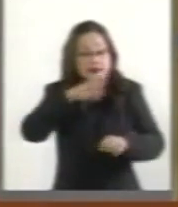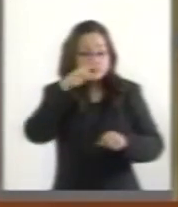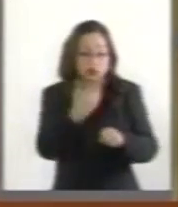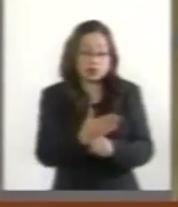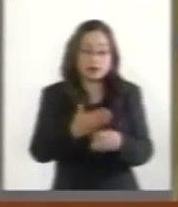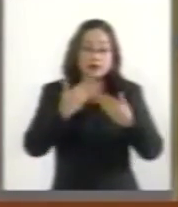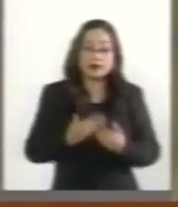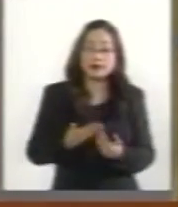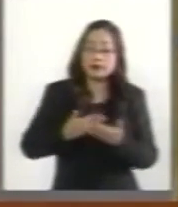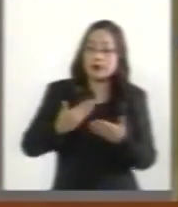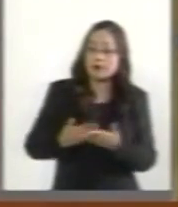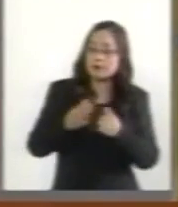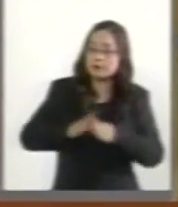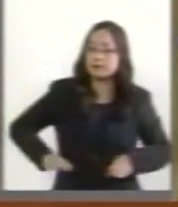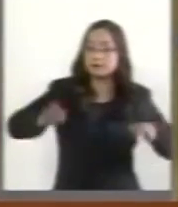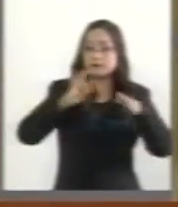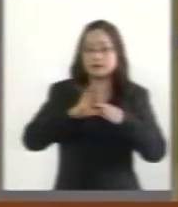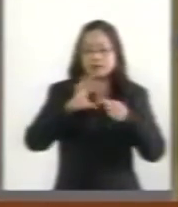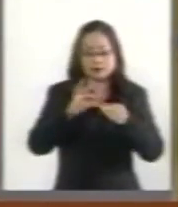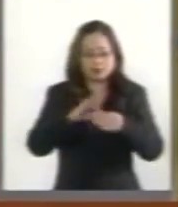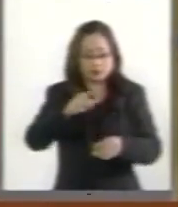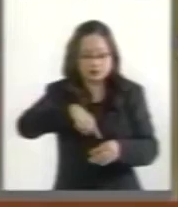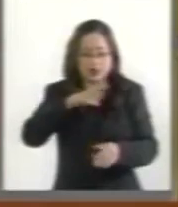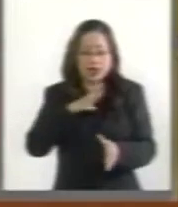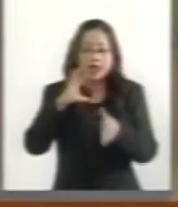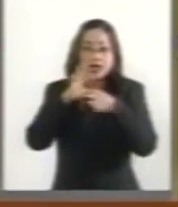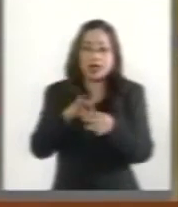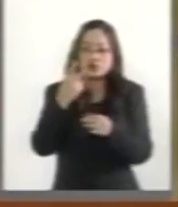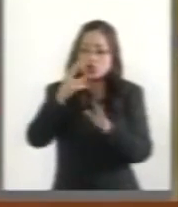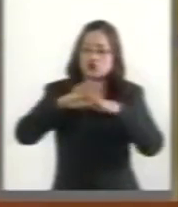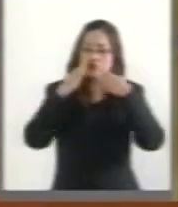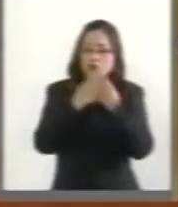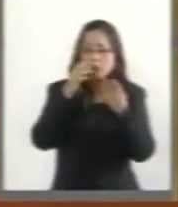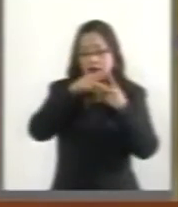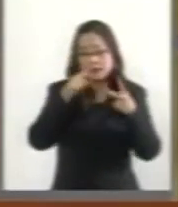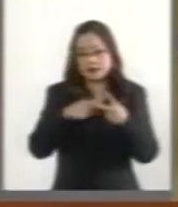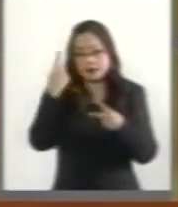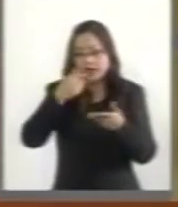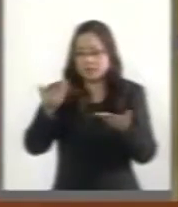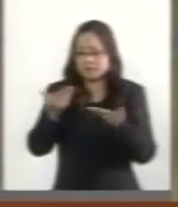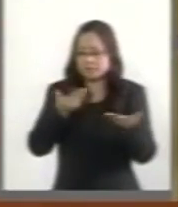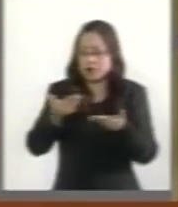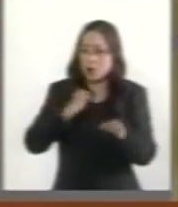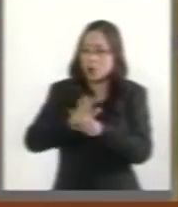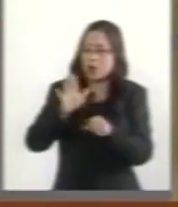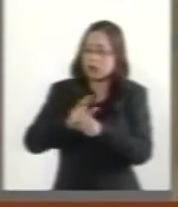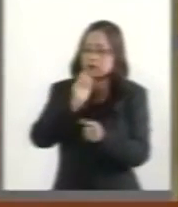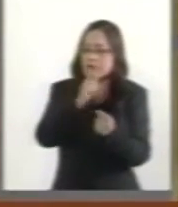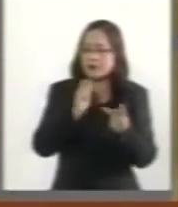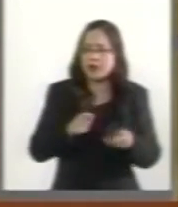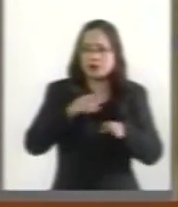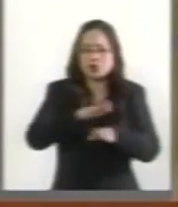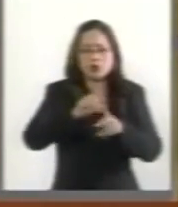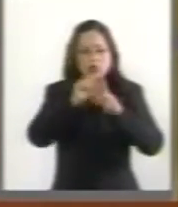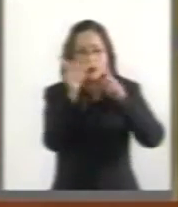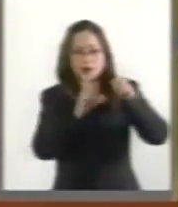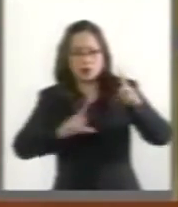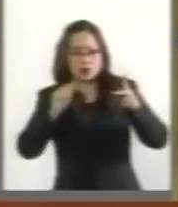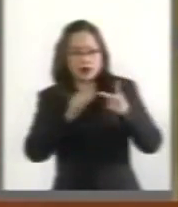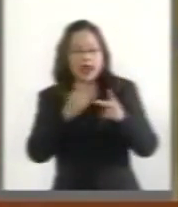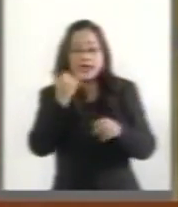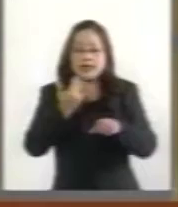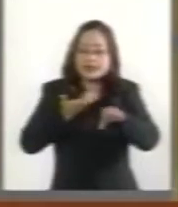muy importante decir, muy importante que se tienen estas dos herramientas para la interpretación armónica en toda la República de